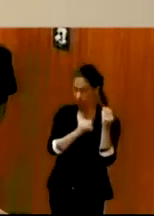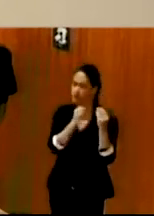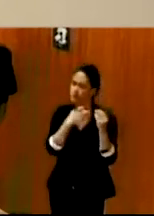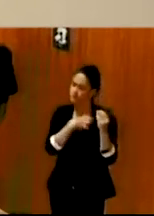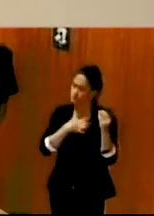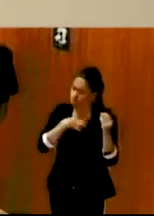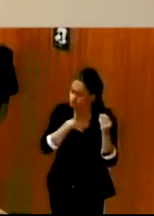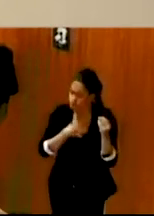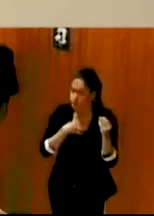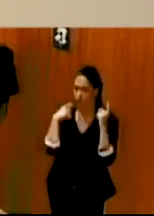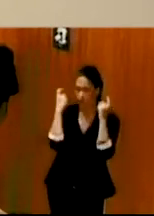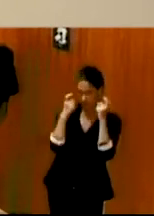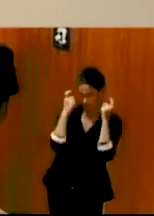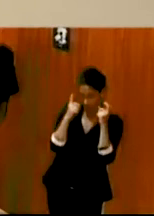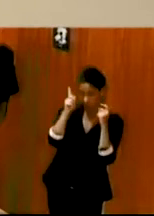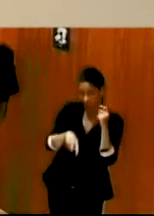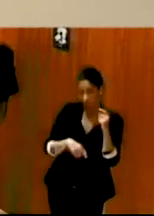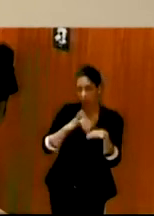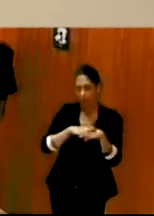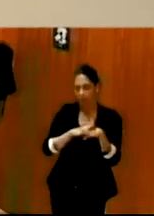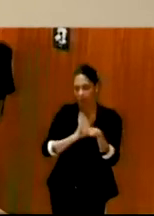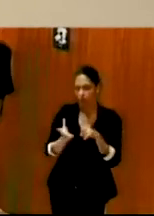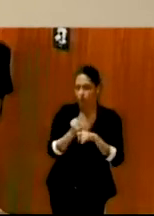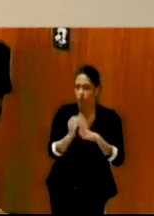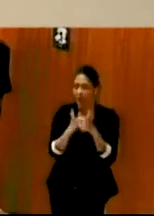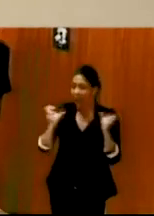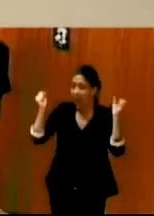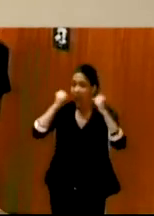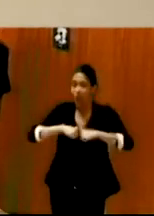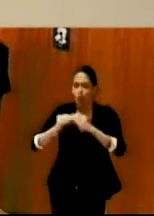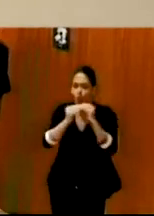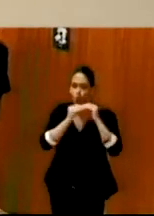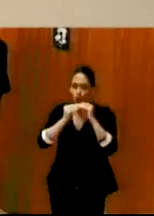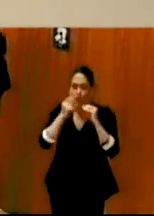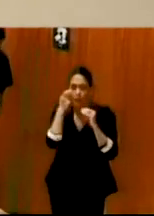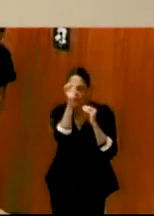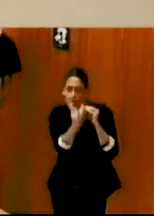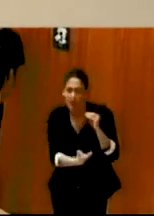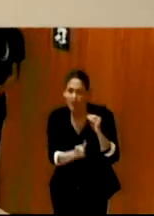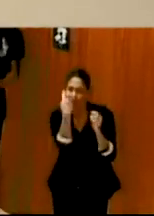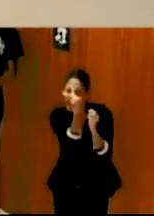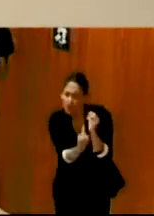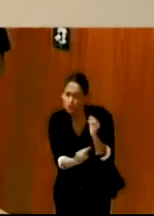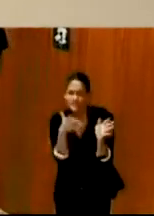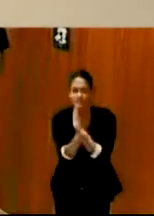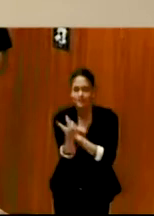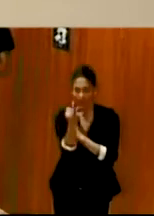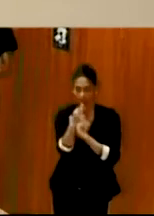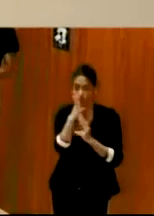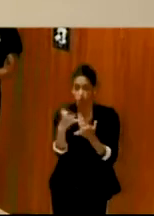todo para llegar a un acuerdo común de qué significan esos conceptos. Y todos están relacionados.